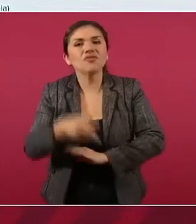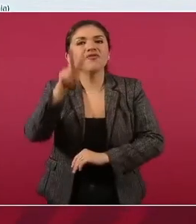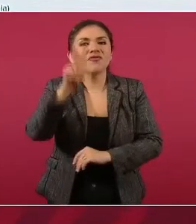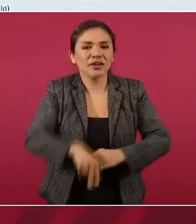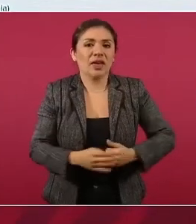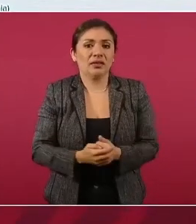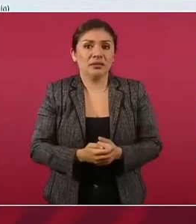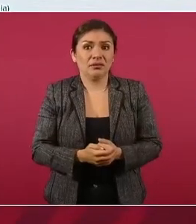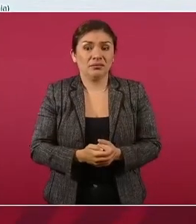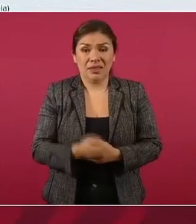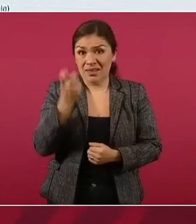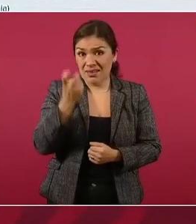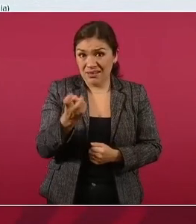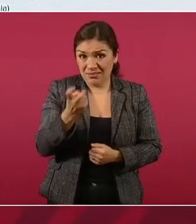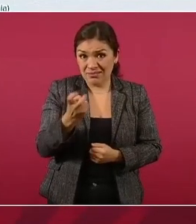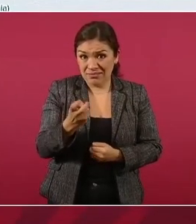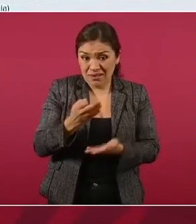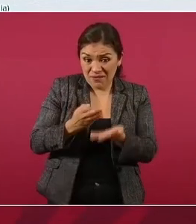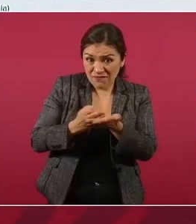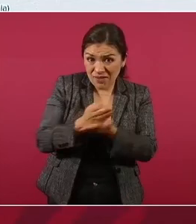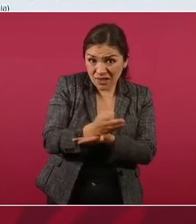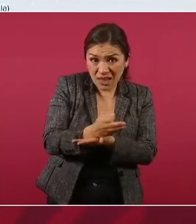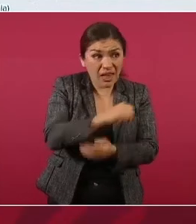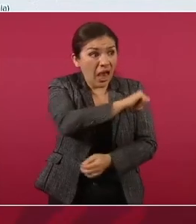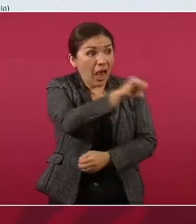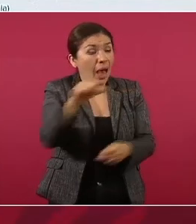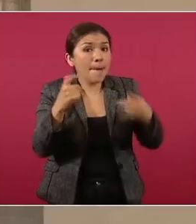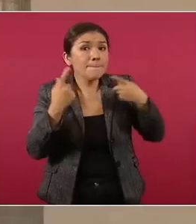la lealtad a los hombres,